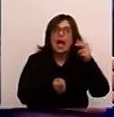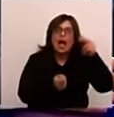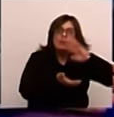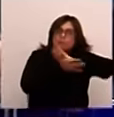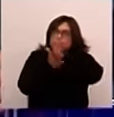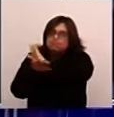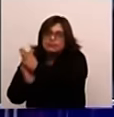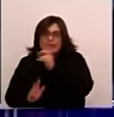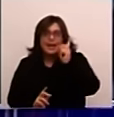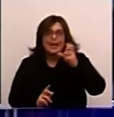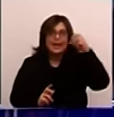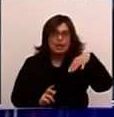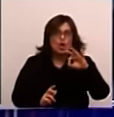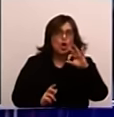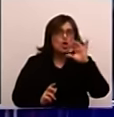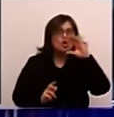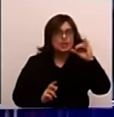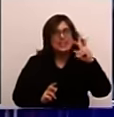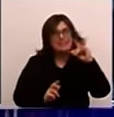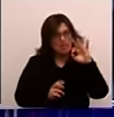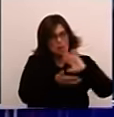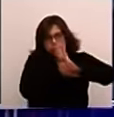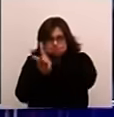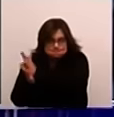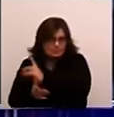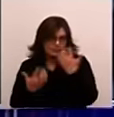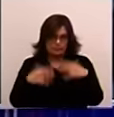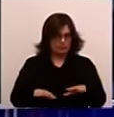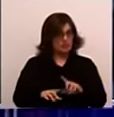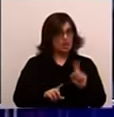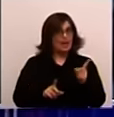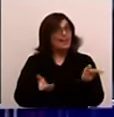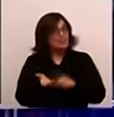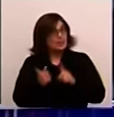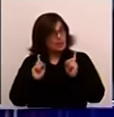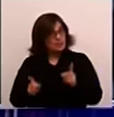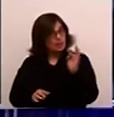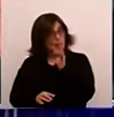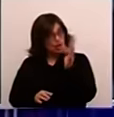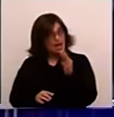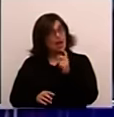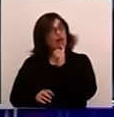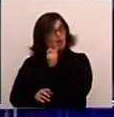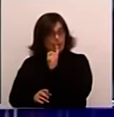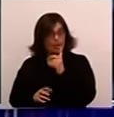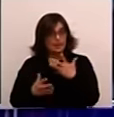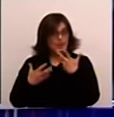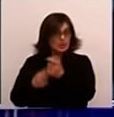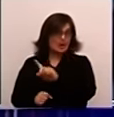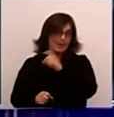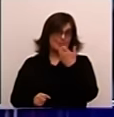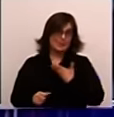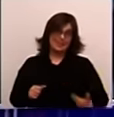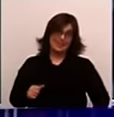un exceso absoluto, pero tampoco estoy de acuerdo con algunas teorías, más que nada del bando colorado, y más que nada sostenidas por el expresidente